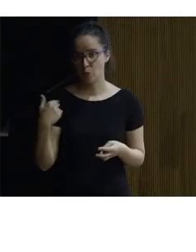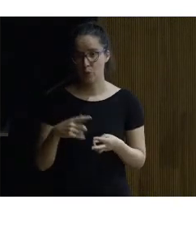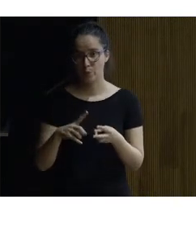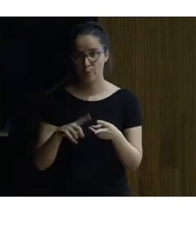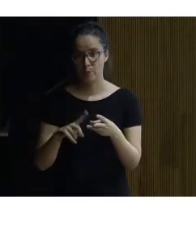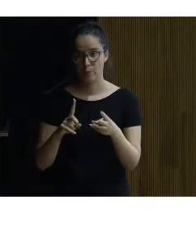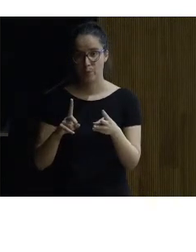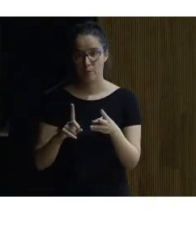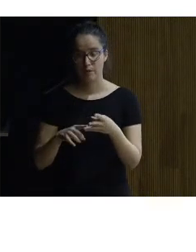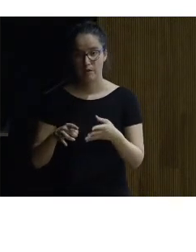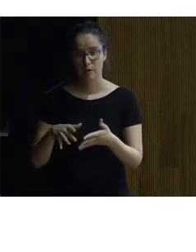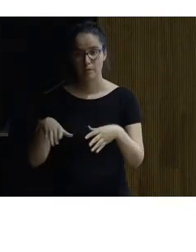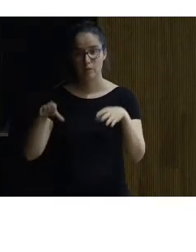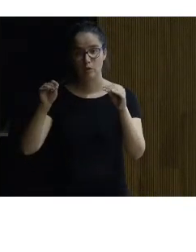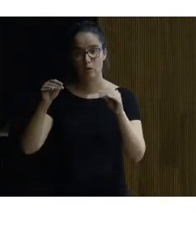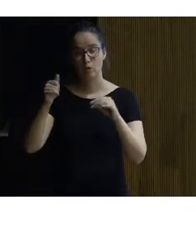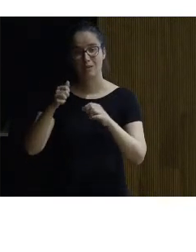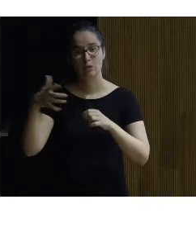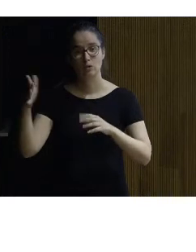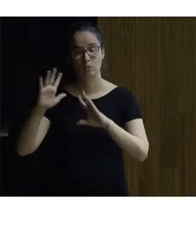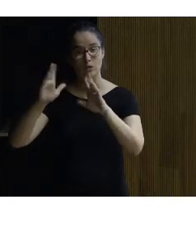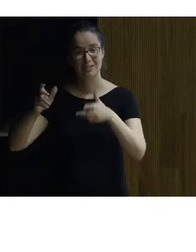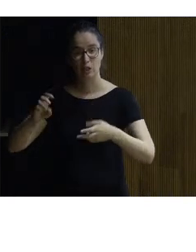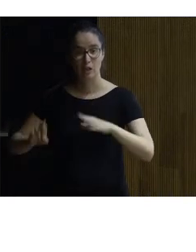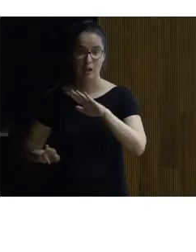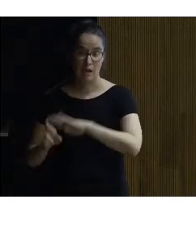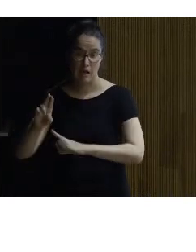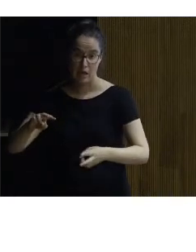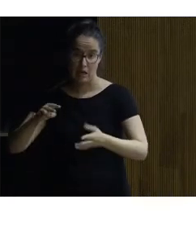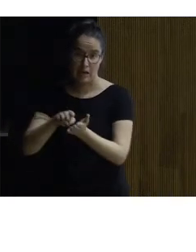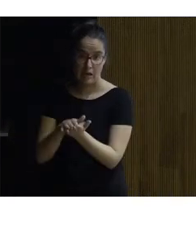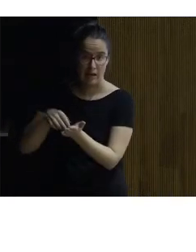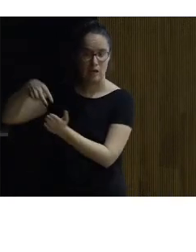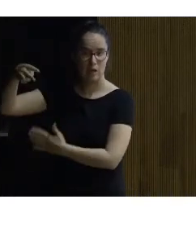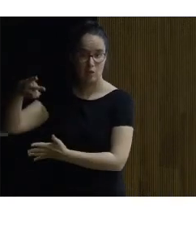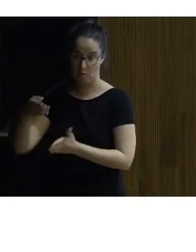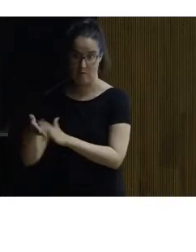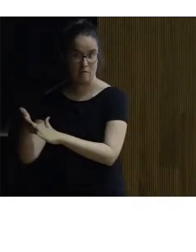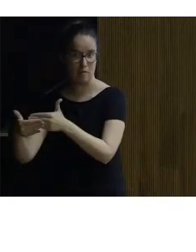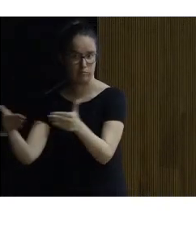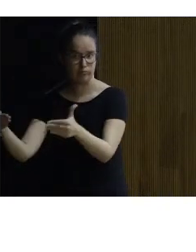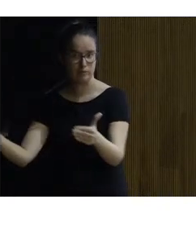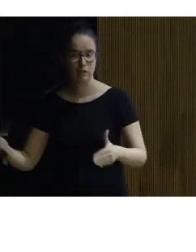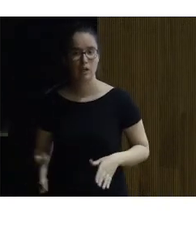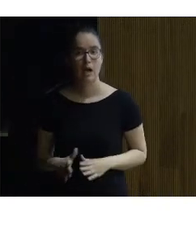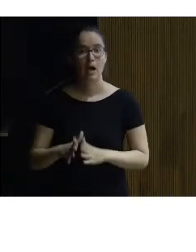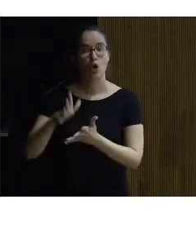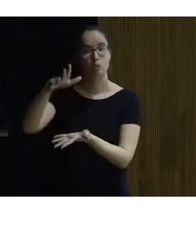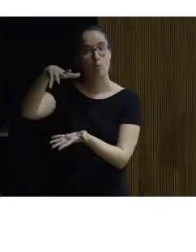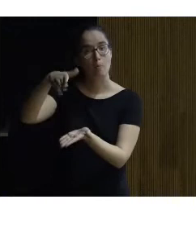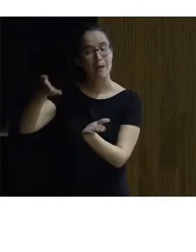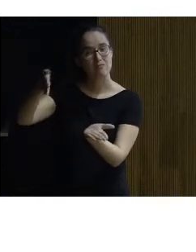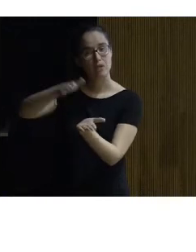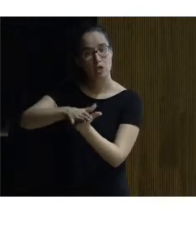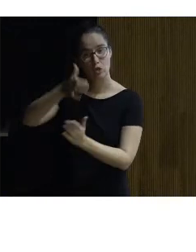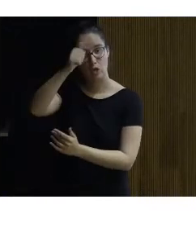las del panteón de los hombres ilustres y el monasterio de la encarnación a punto de ser inauguradas me voy al panteón de los hombres ilustres que